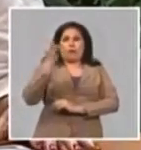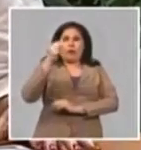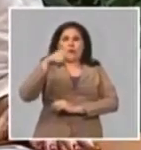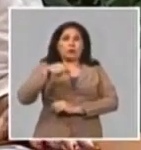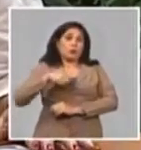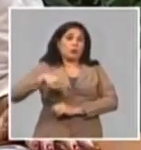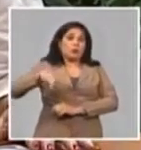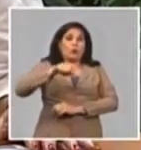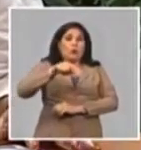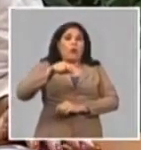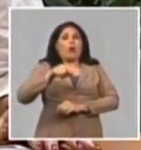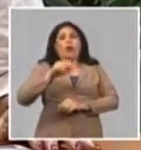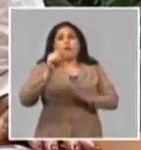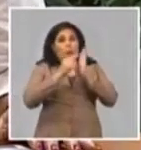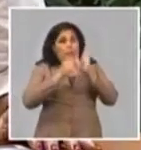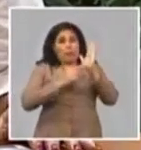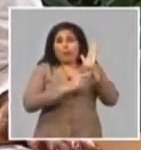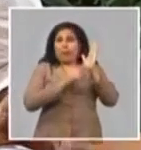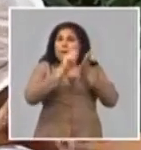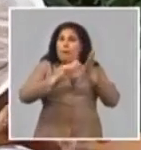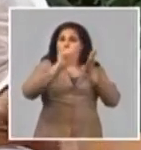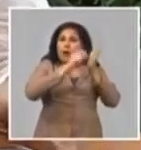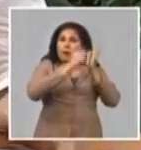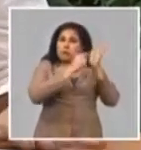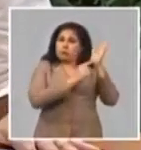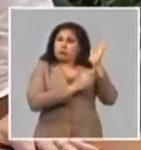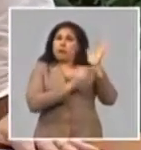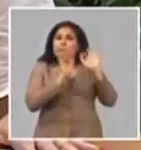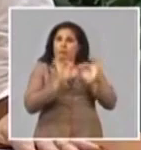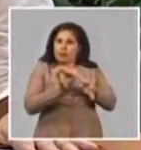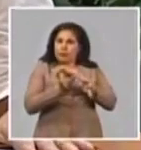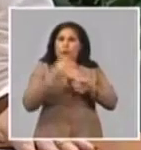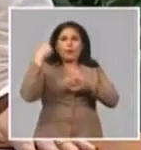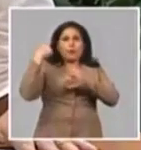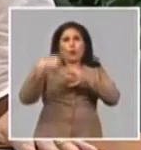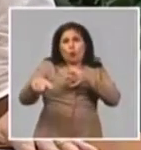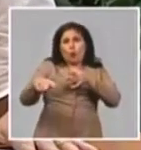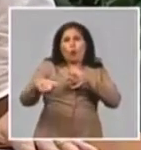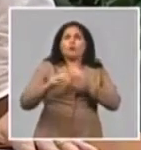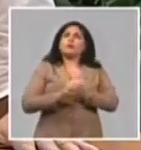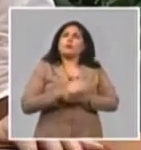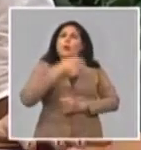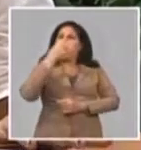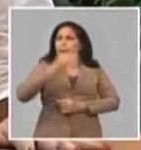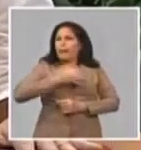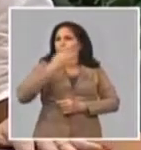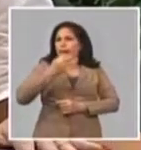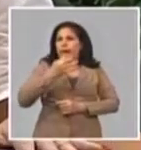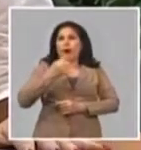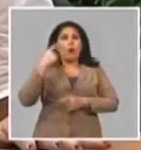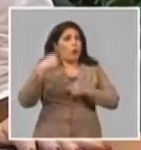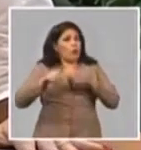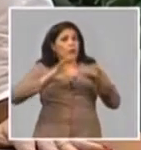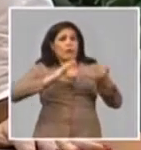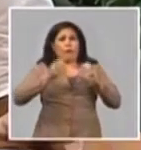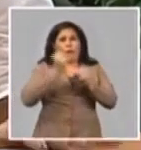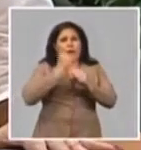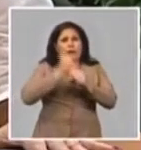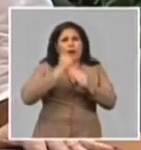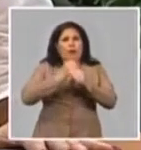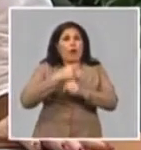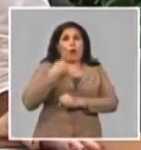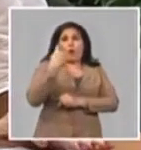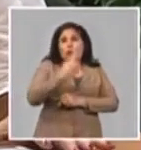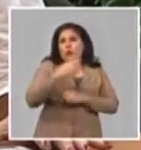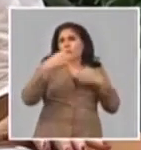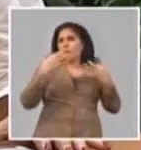todas estas acciones. Hay otra acción que estamos llevando, que es